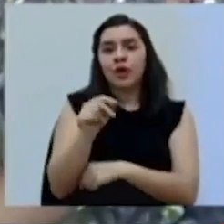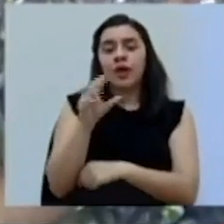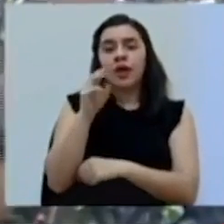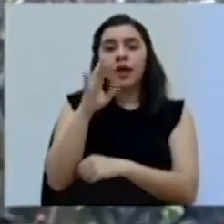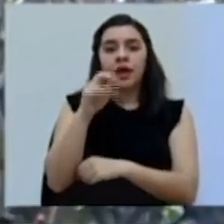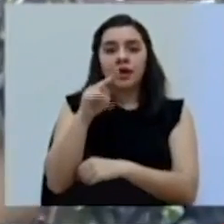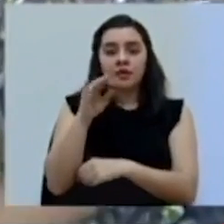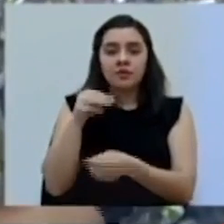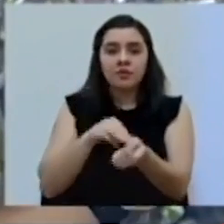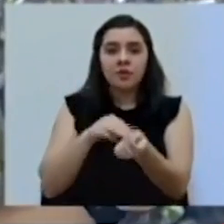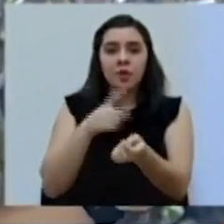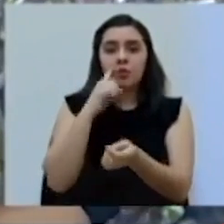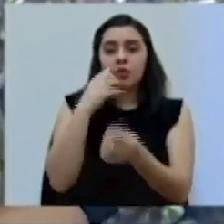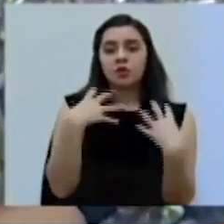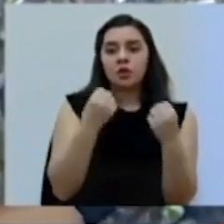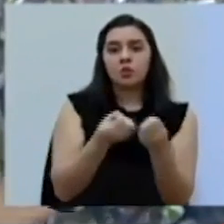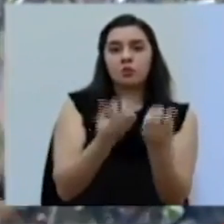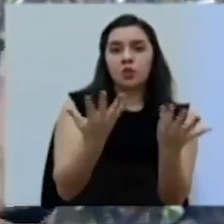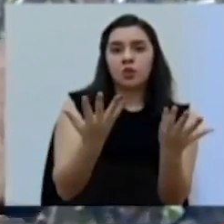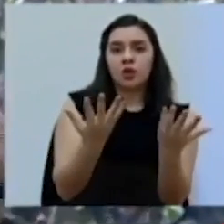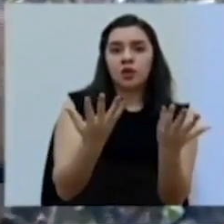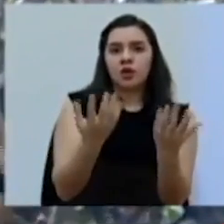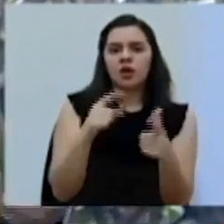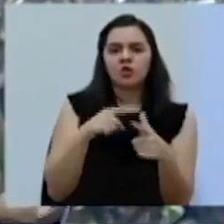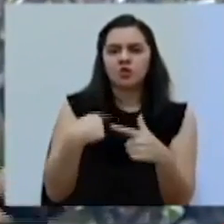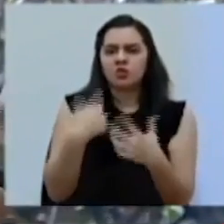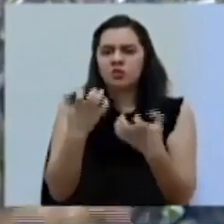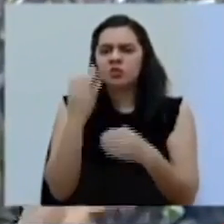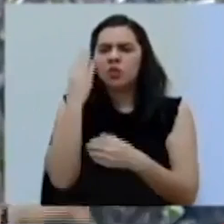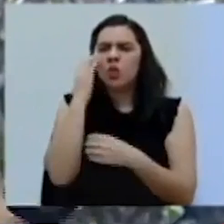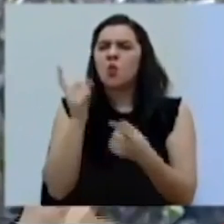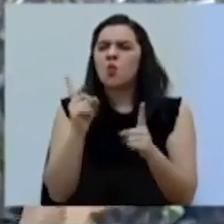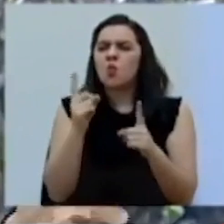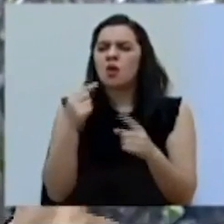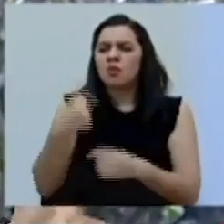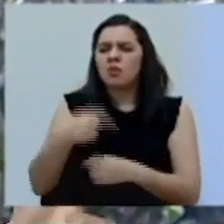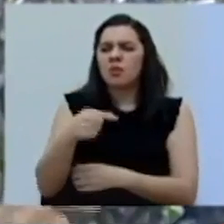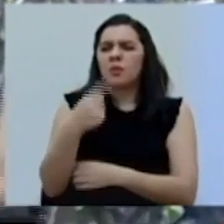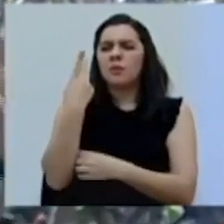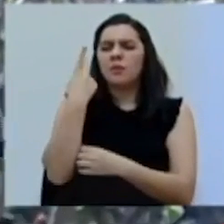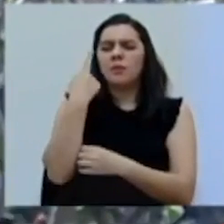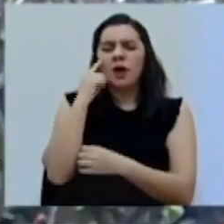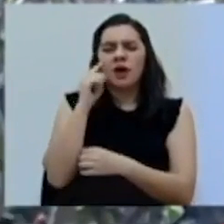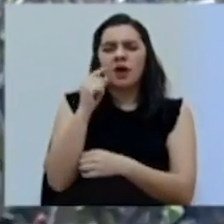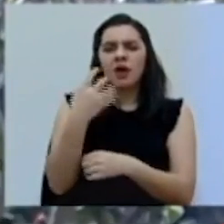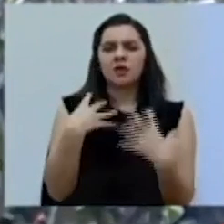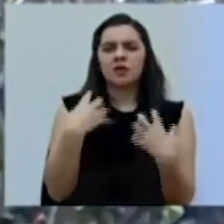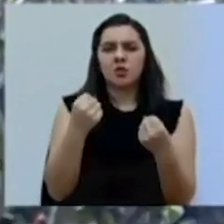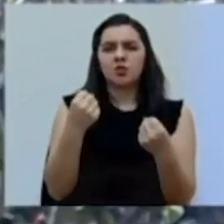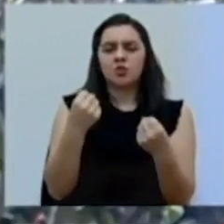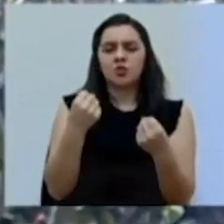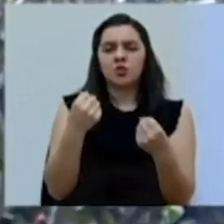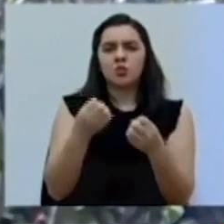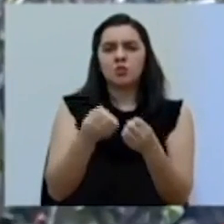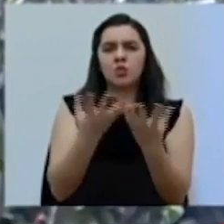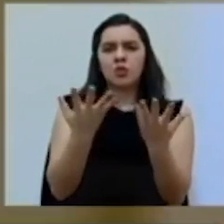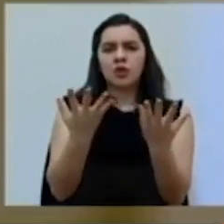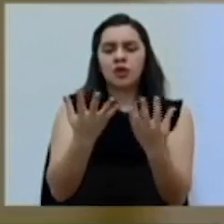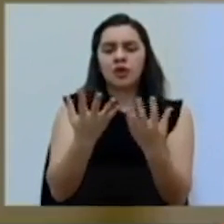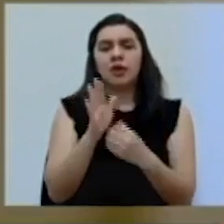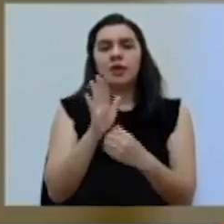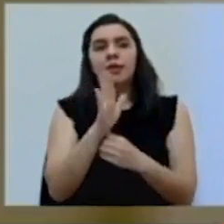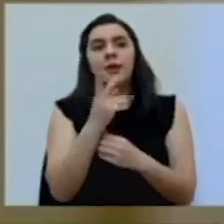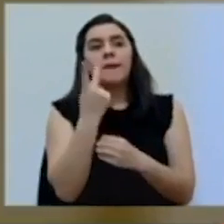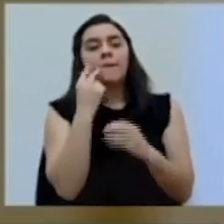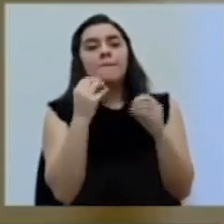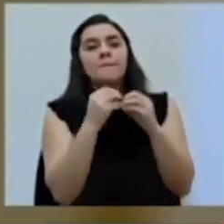medicinal no por un asunto de salud pública. Lo que quiero saber es cuál es el riesgo para la salud pública que se apruebe ese proyecto tal cual. Es más un asunto de